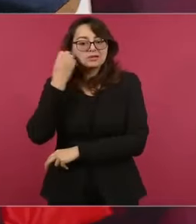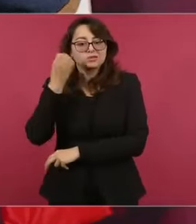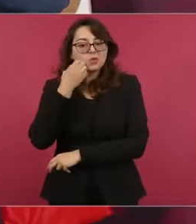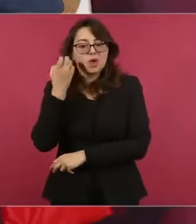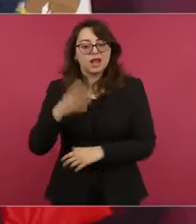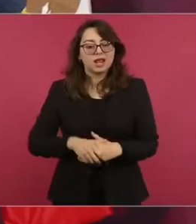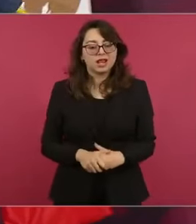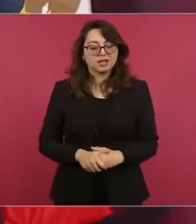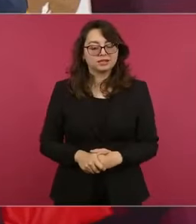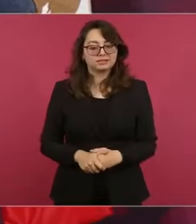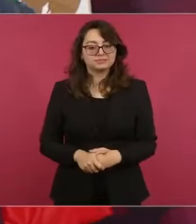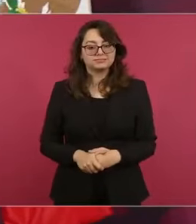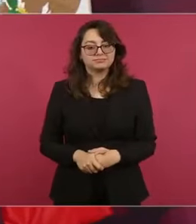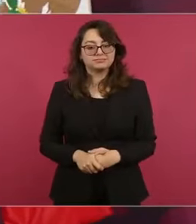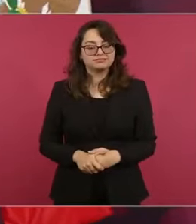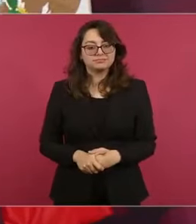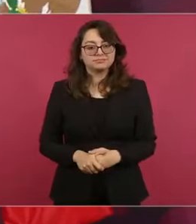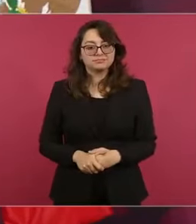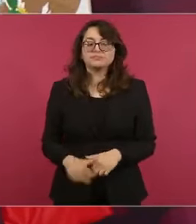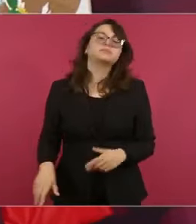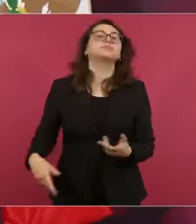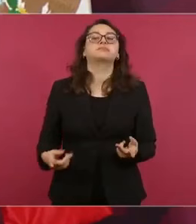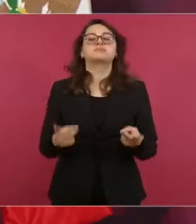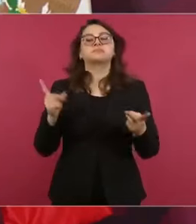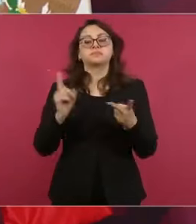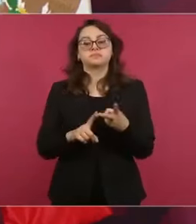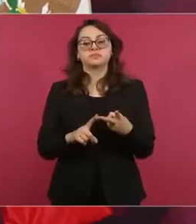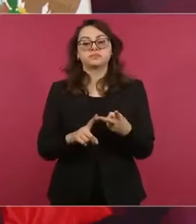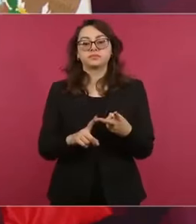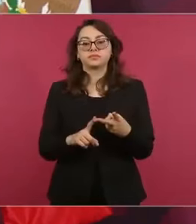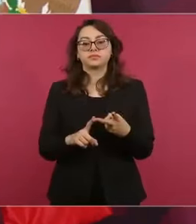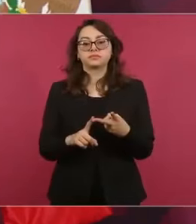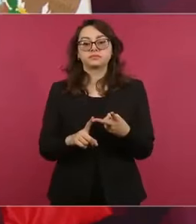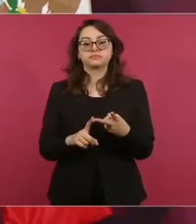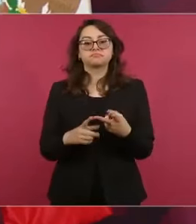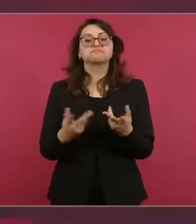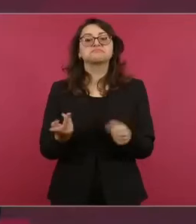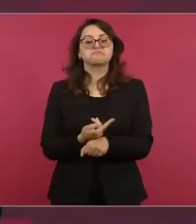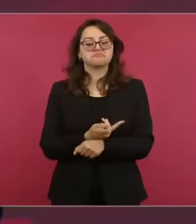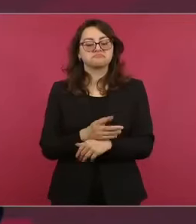en la sierra norte, la sierra cuál es,